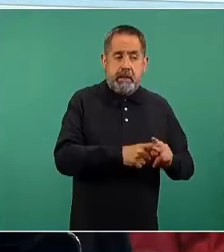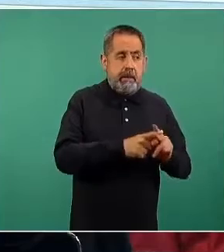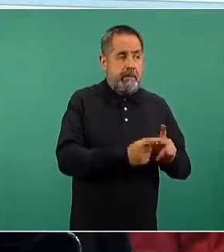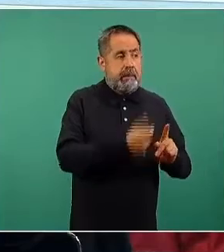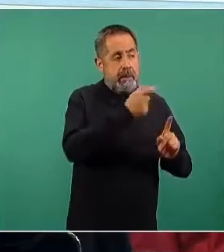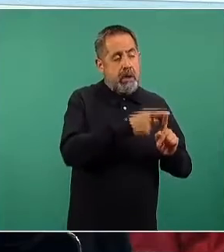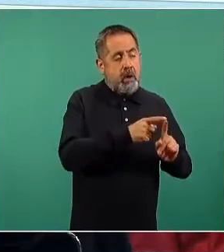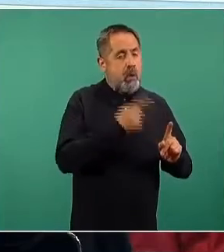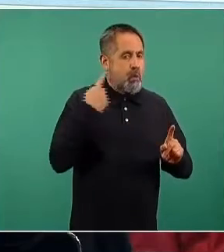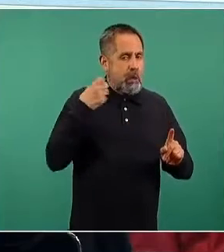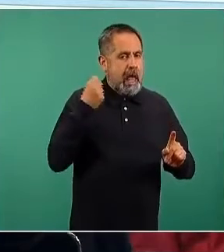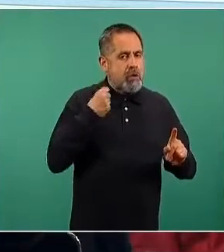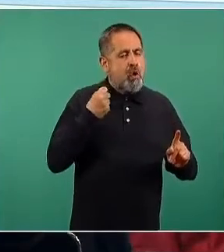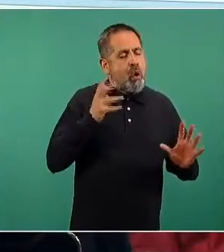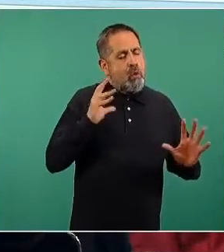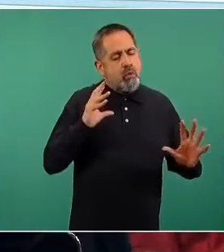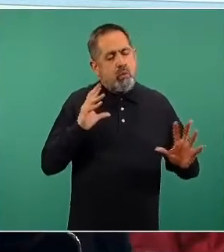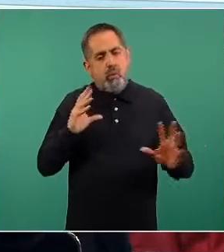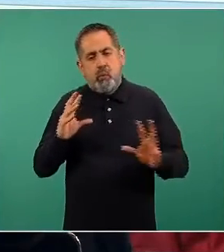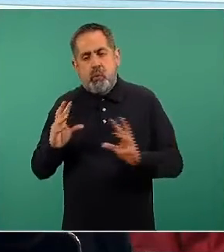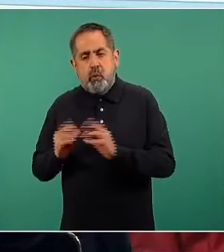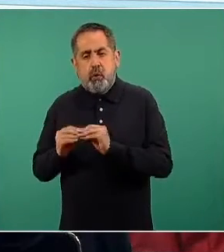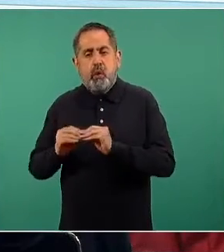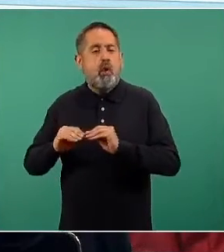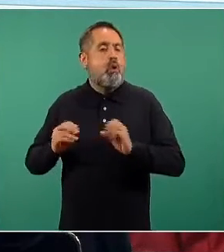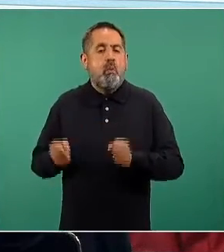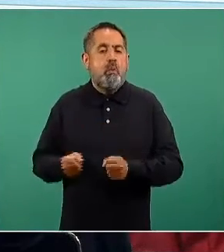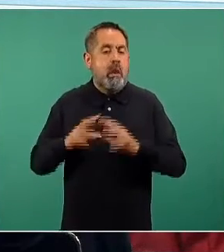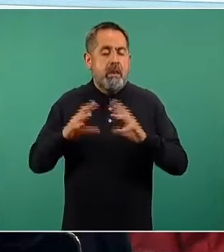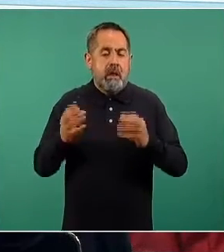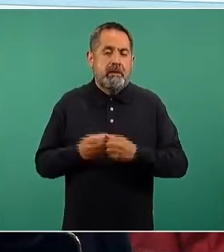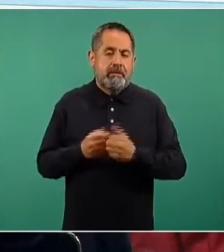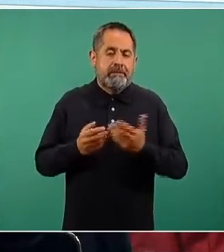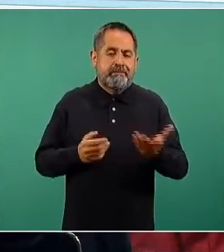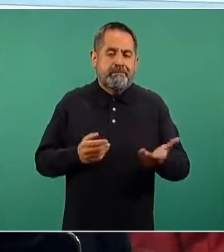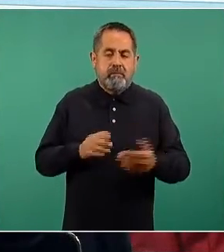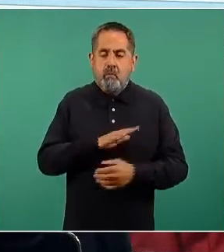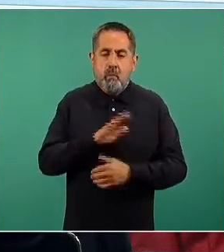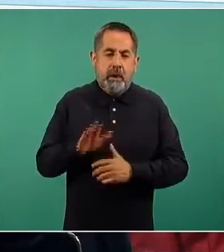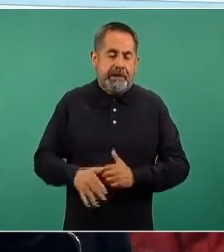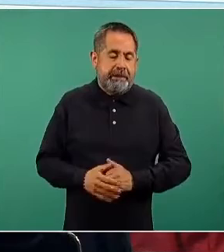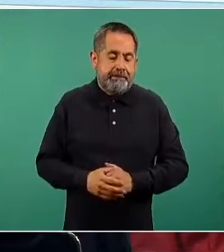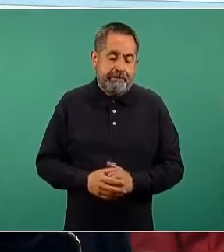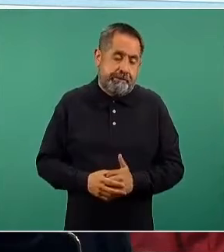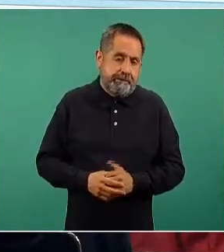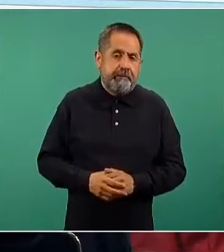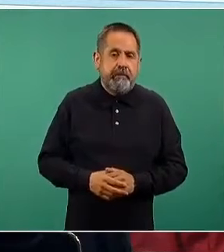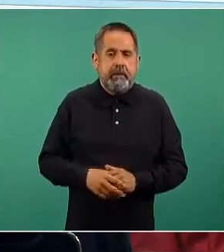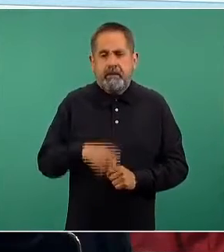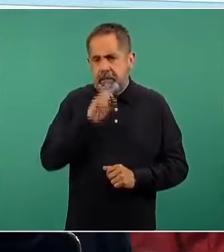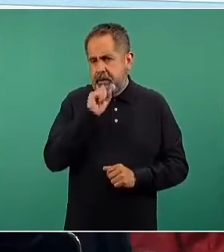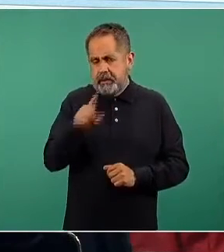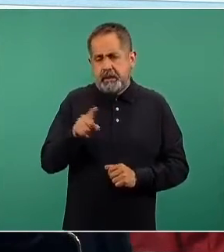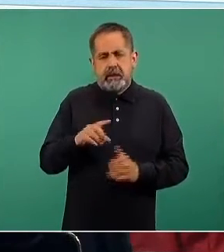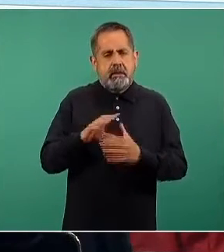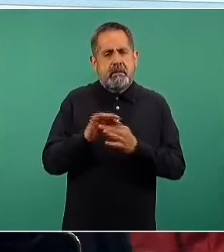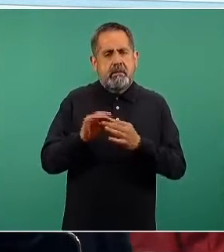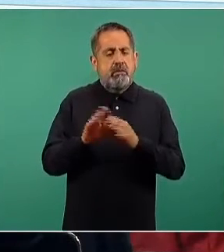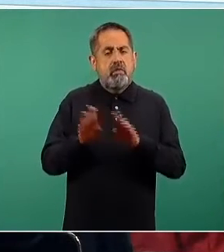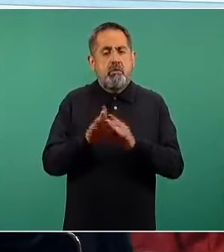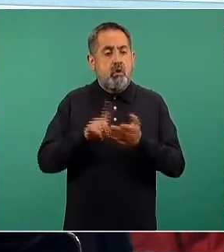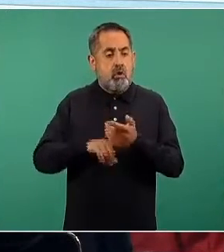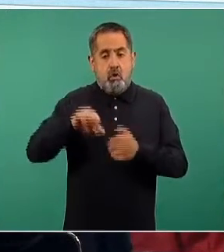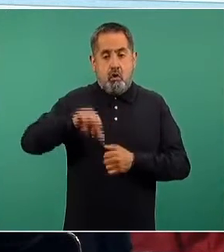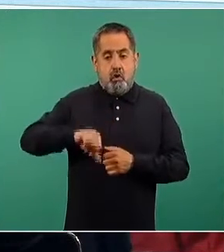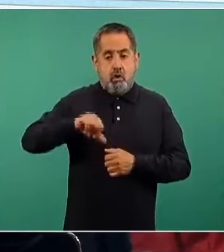epidemia el año pasado, en el mes de febrero, pues han tenido este desenlace fatal. Pero sí también resaltamos que el